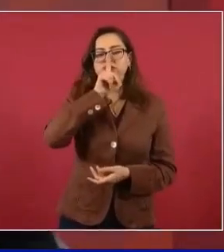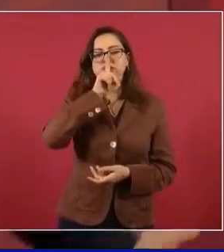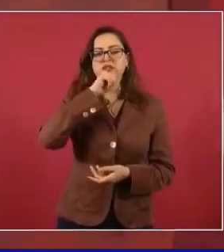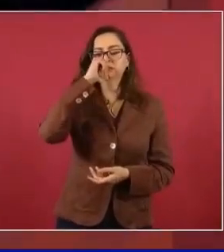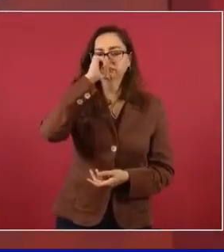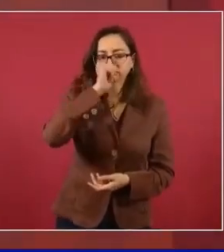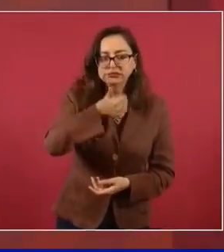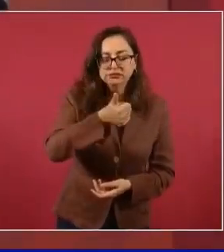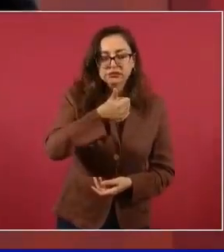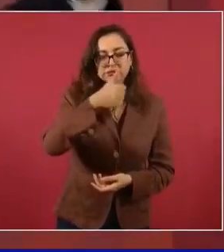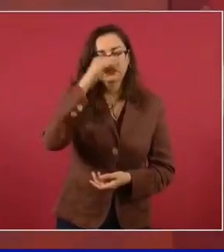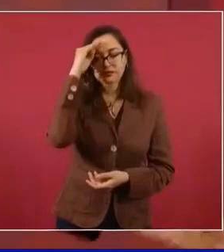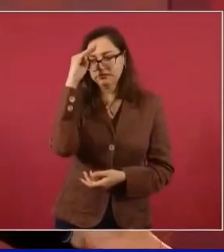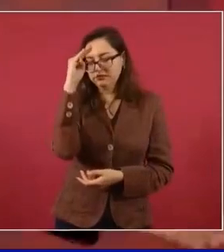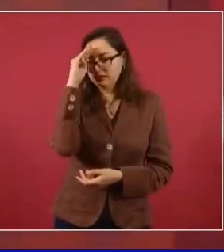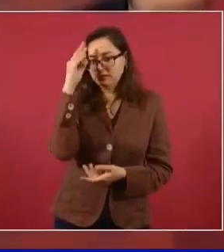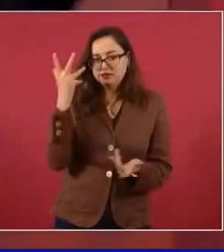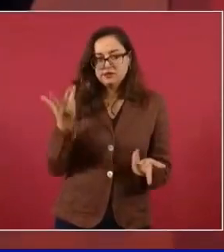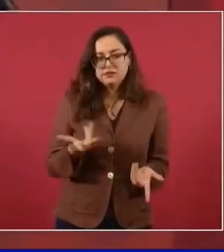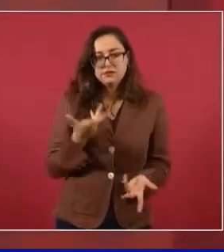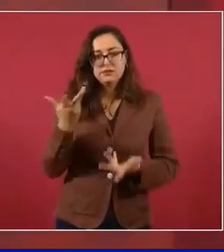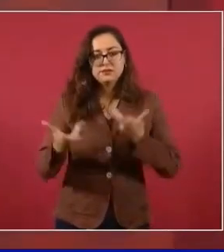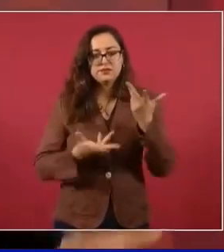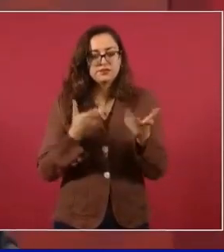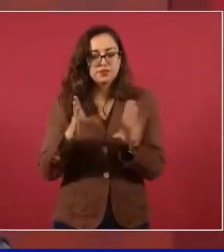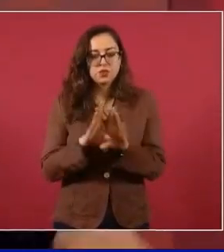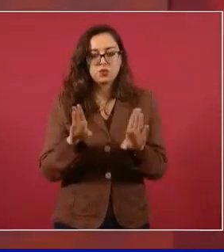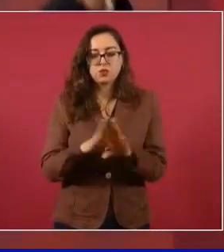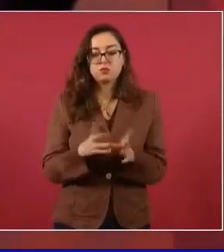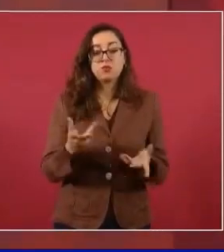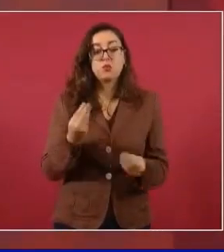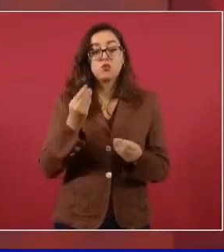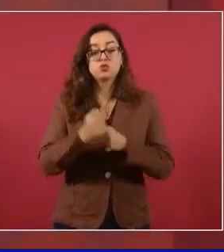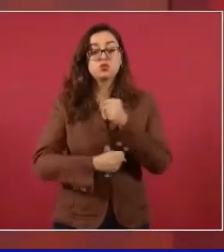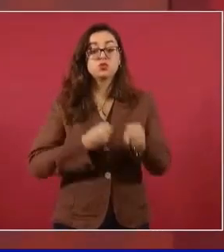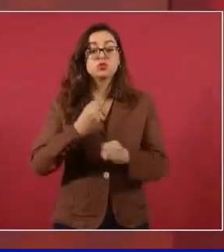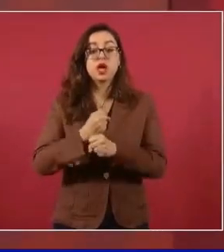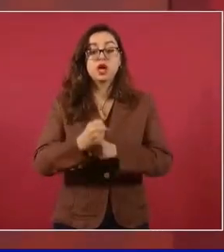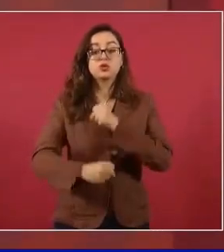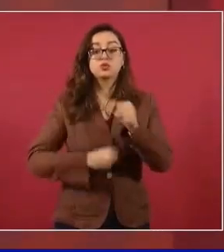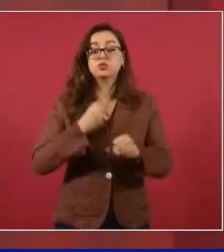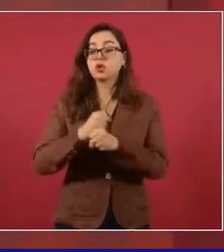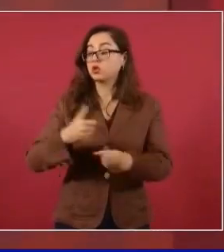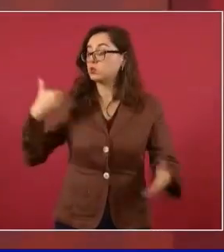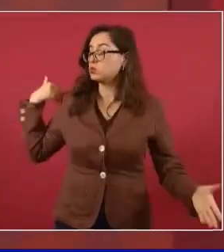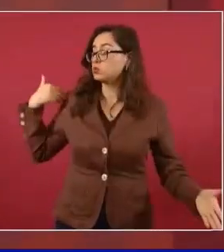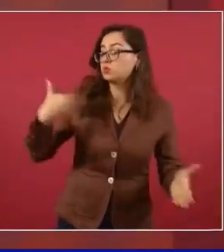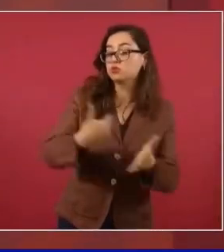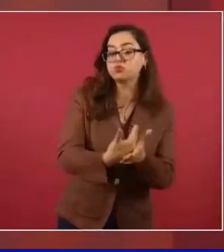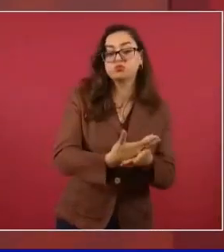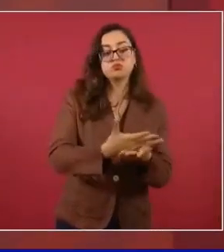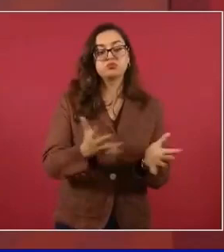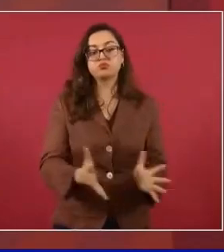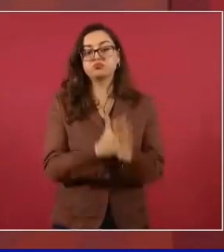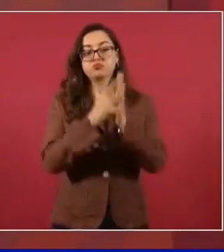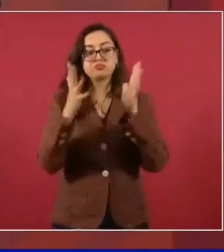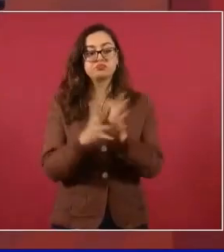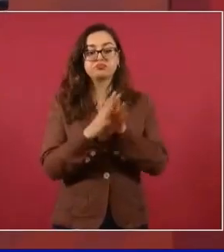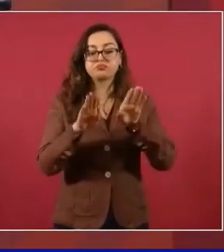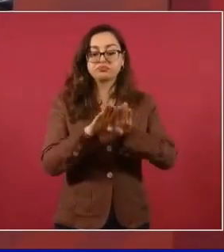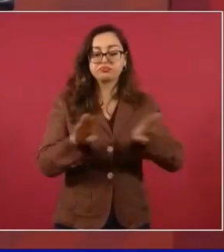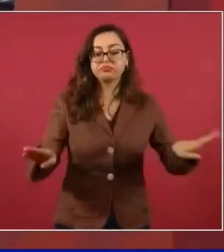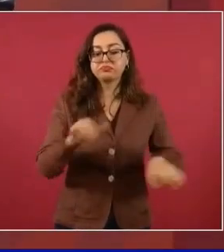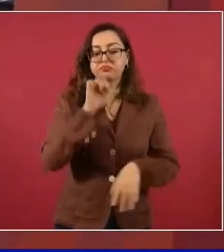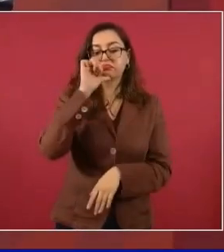porque imperaba la antidemocracia, la imposición, el dedazo,